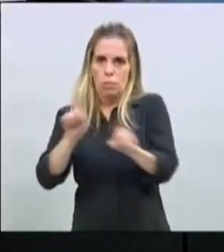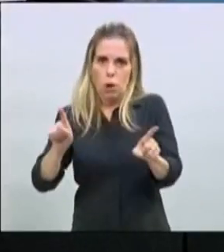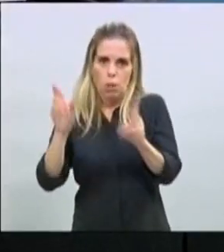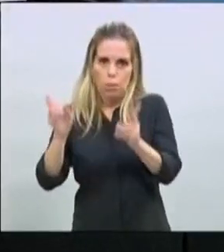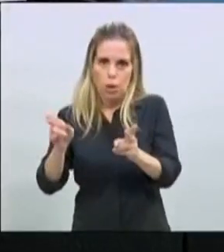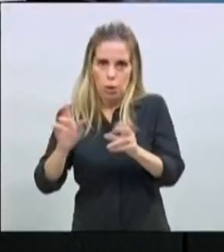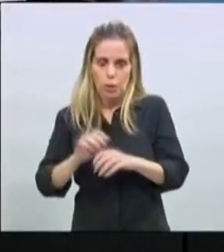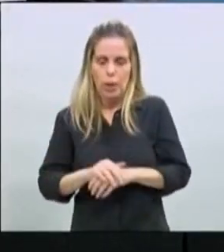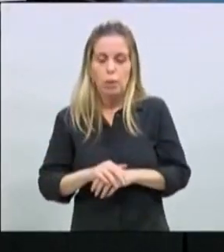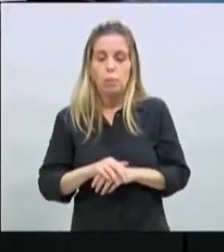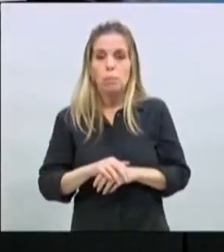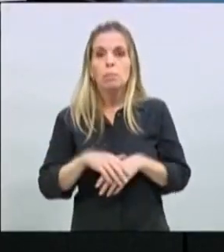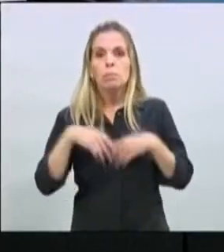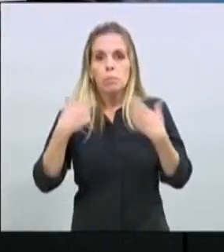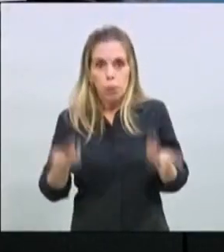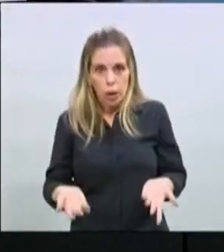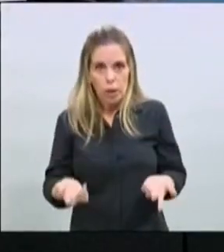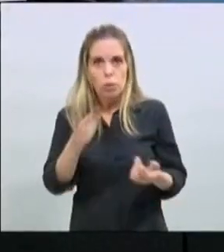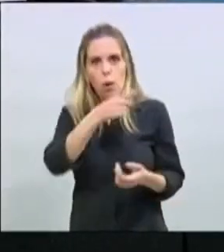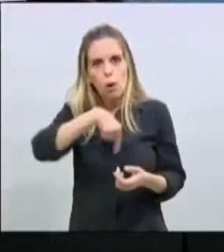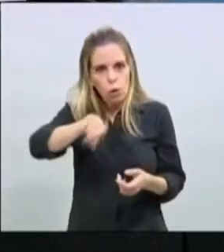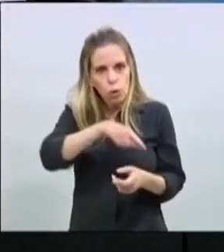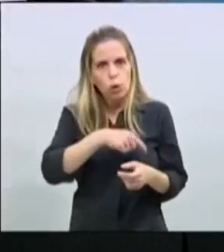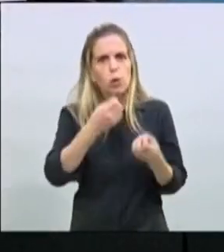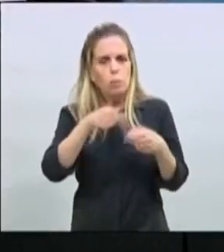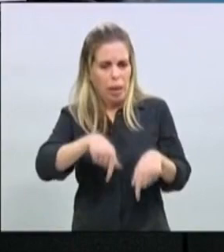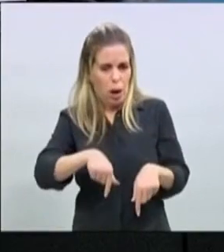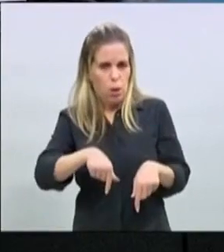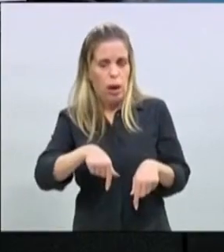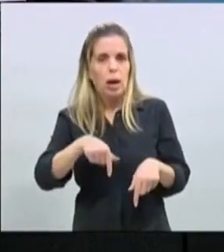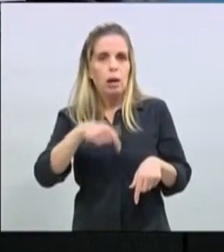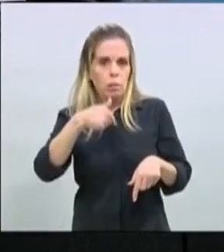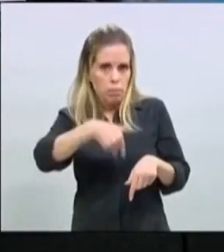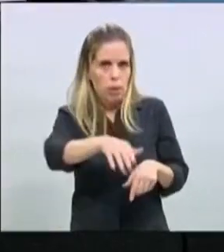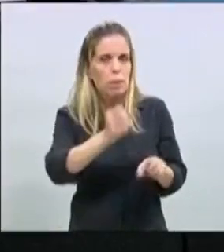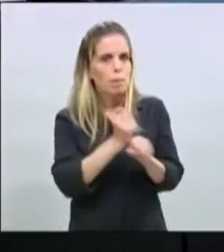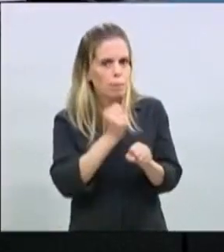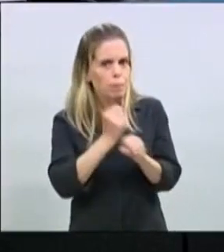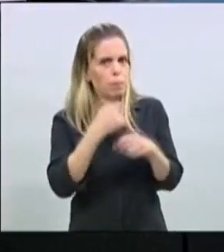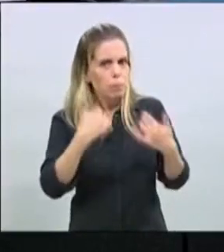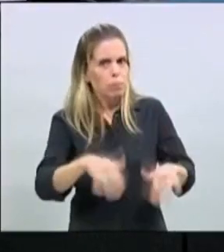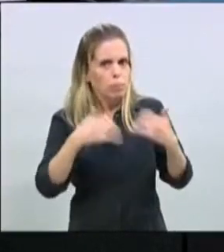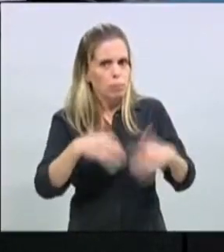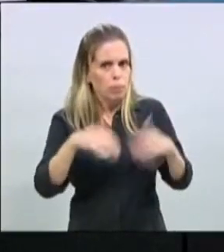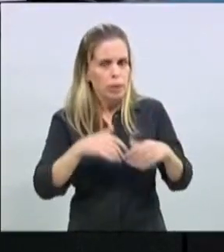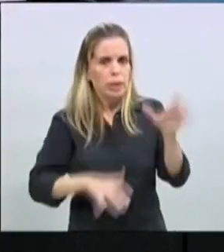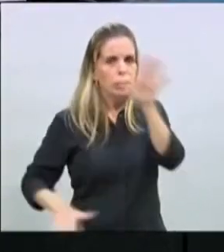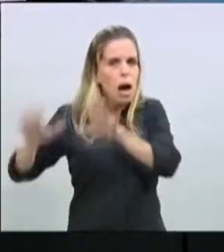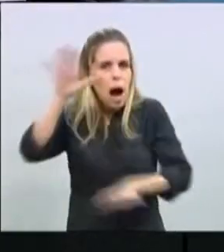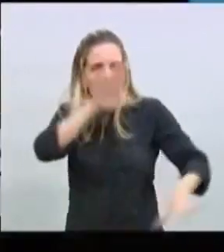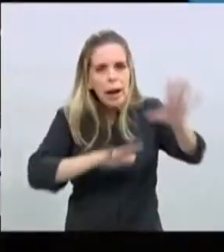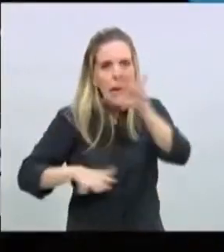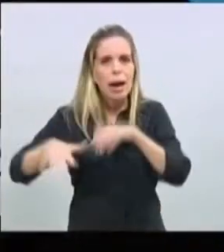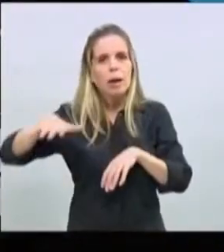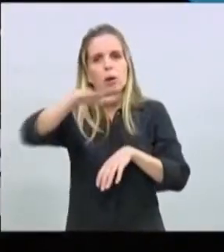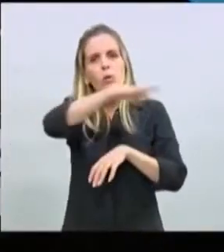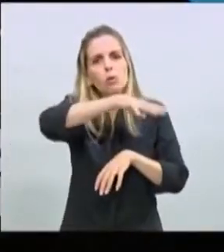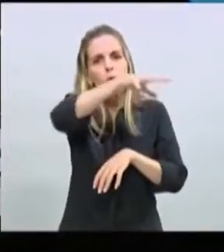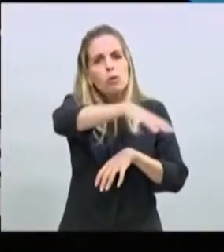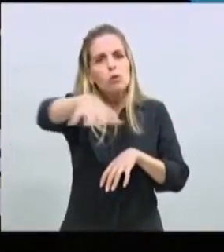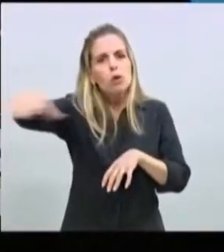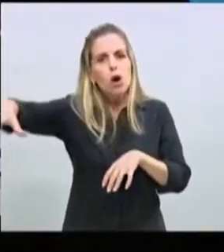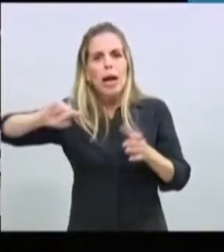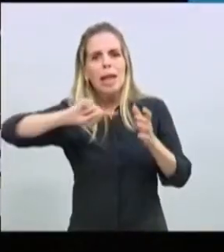Para esto estamos haciendo un trabajo que ya empezó este fin de semana a todo vapor, que es adecuar muchas zonas de la ciudad, para que